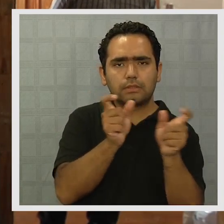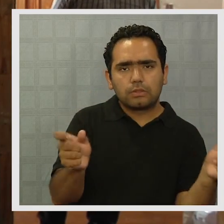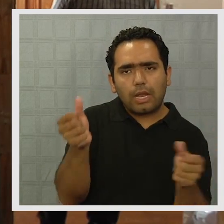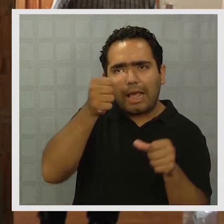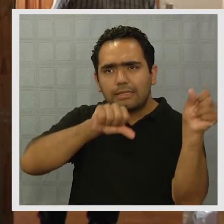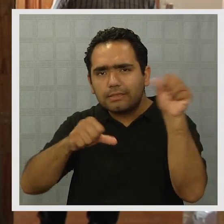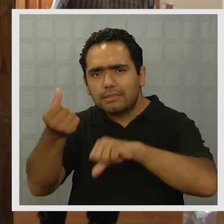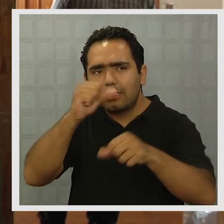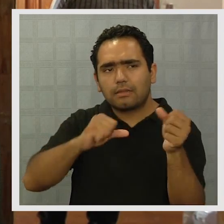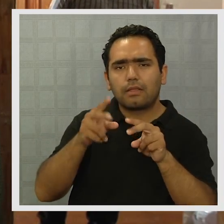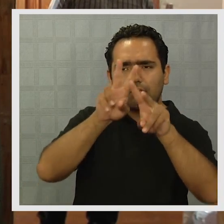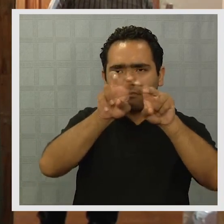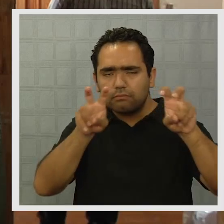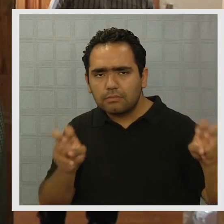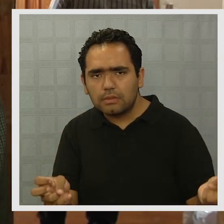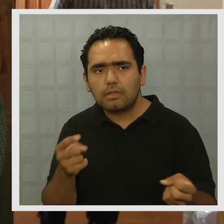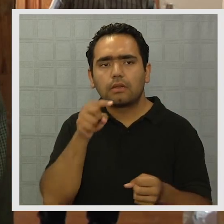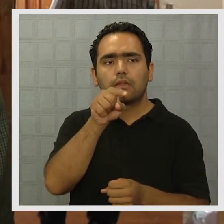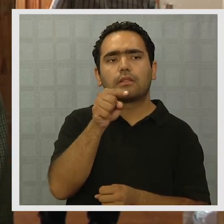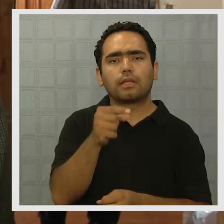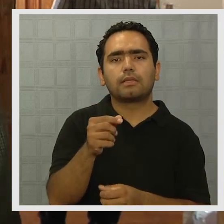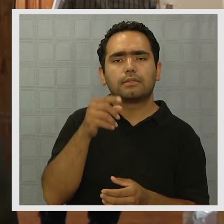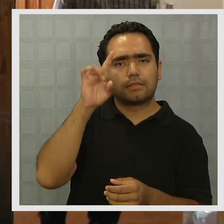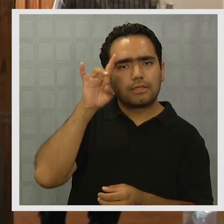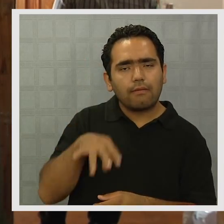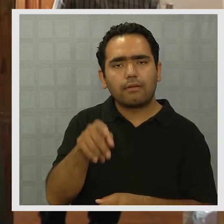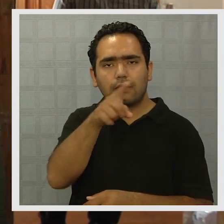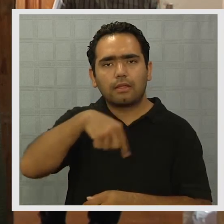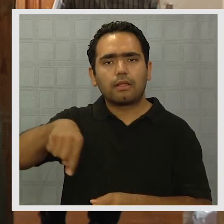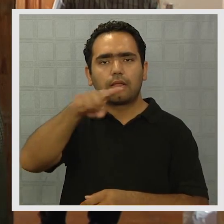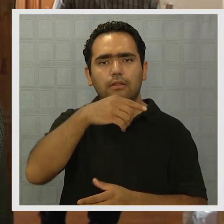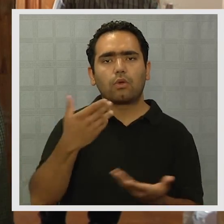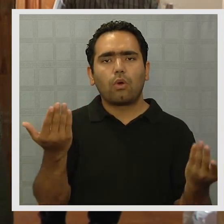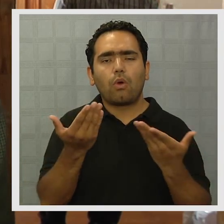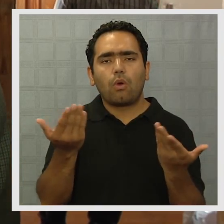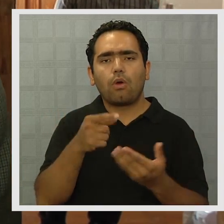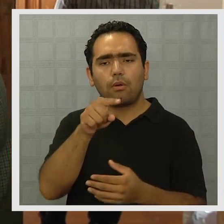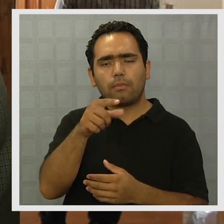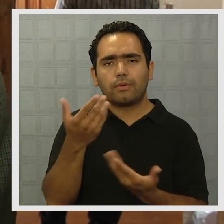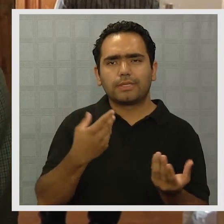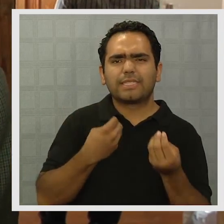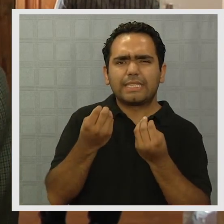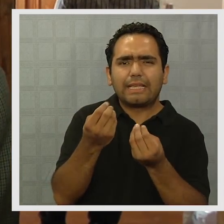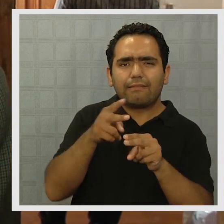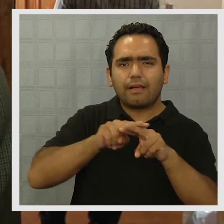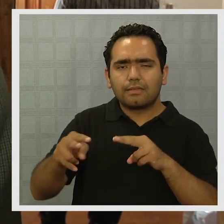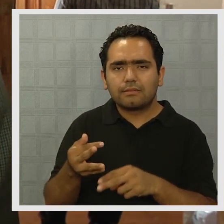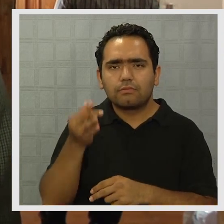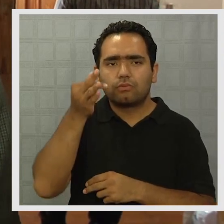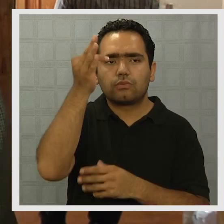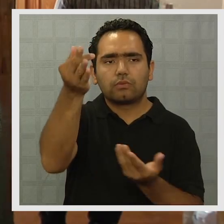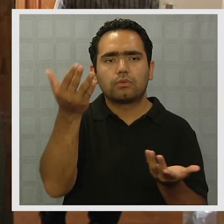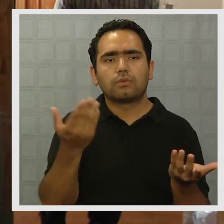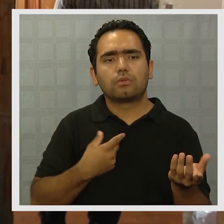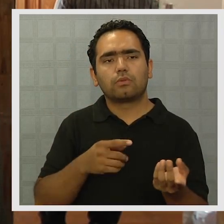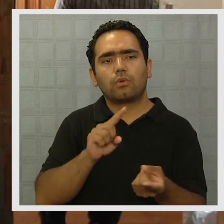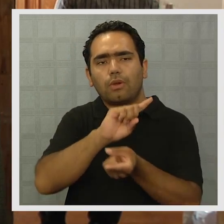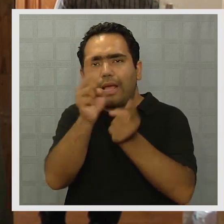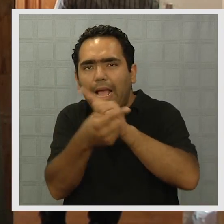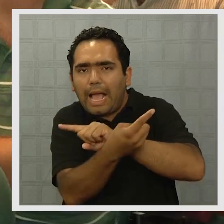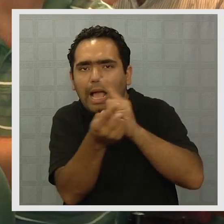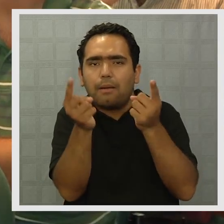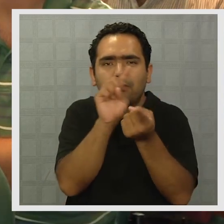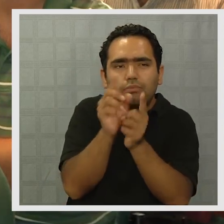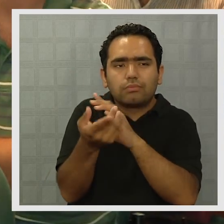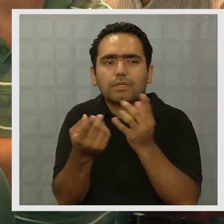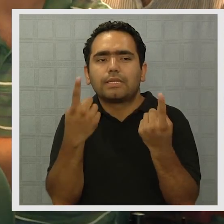científicos del país, de los analistas que pueden existir, de irse planteando esto porque de eso evidentemente dependen las medidas de mitigación, las